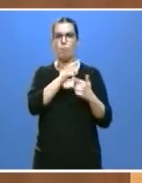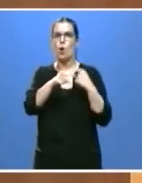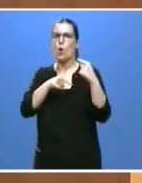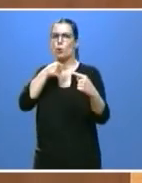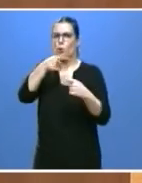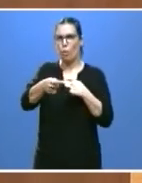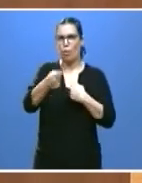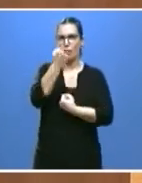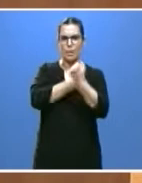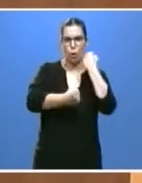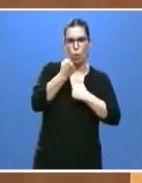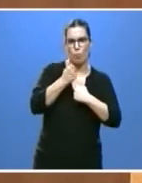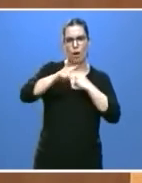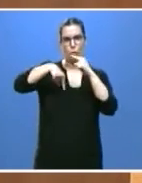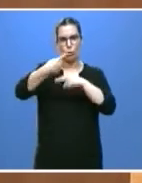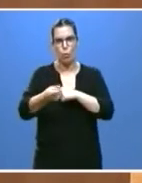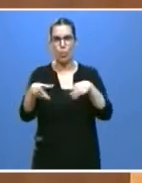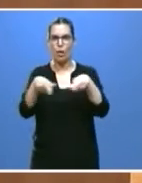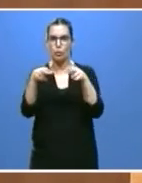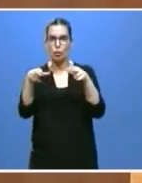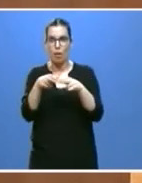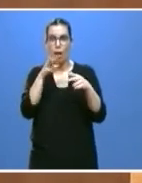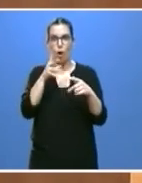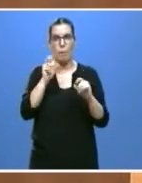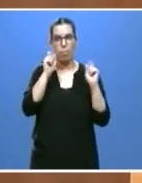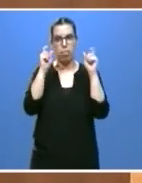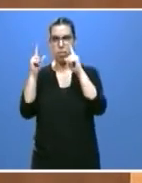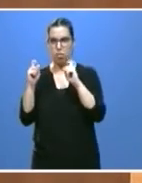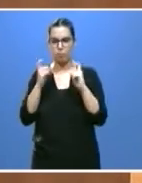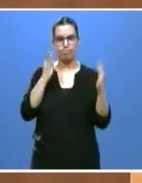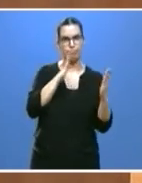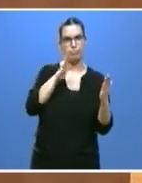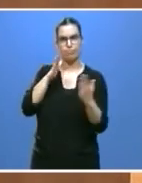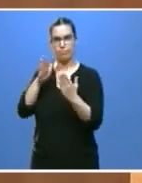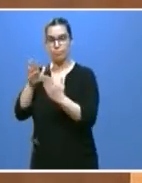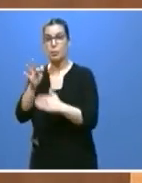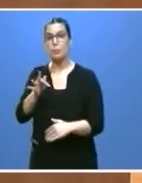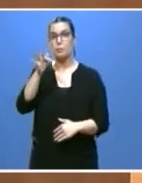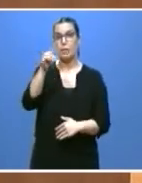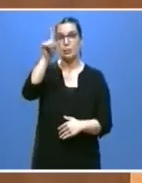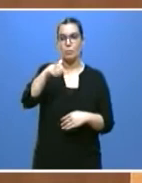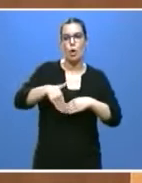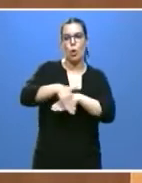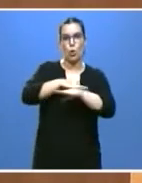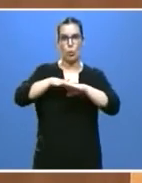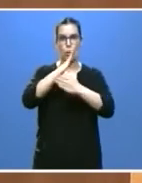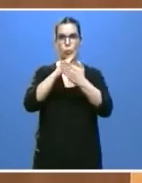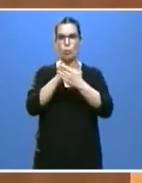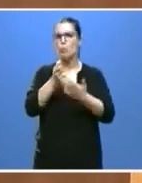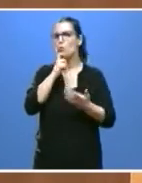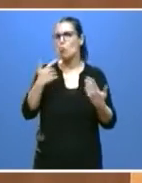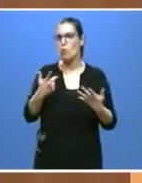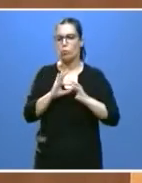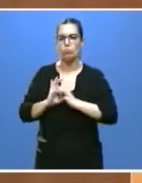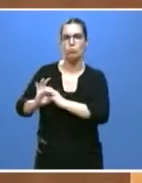y social derivadas de la propia pandemia, cuando se celebra con un gobierno autonómico cohesionado, sustentado